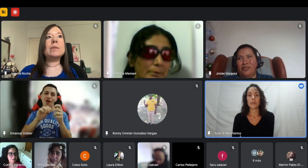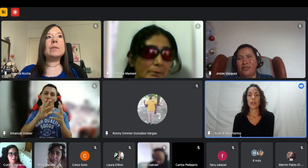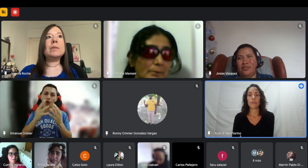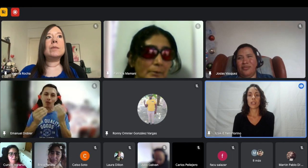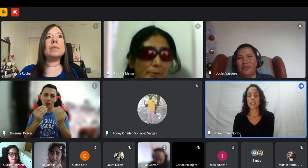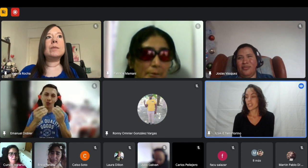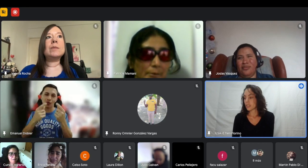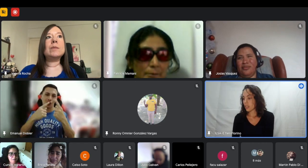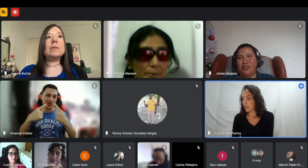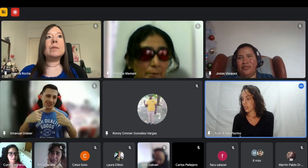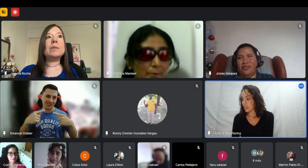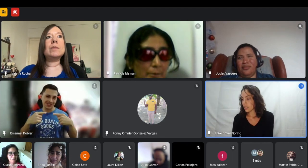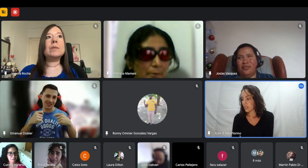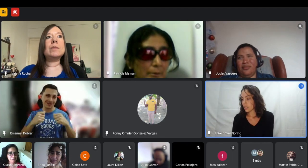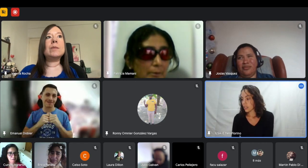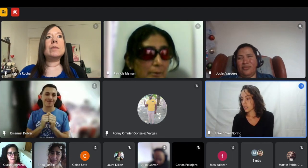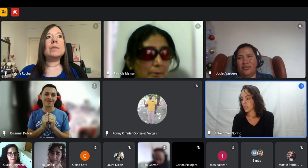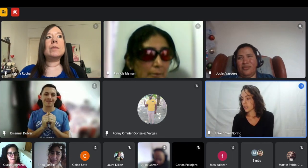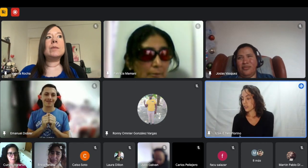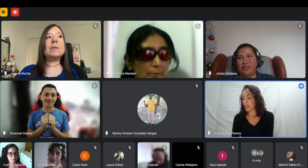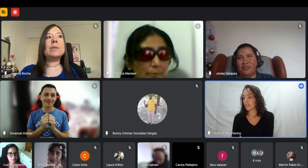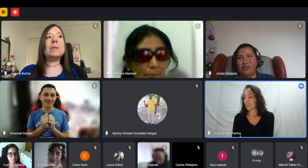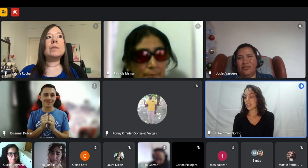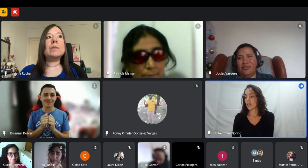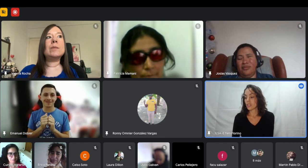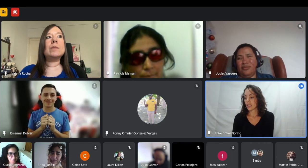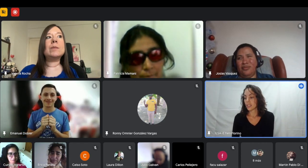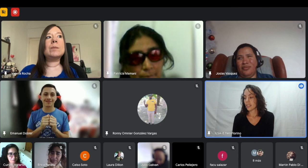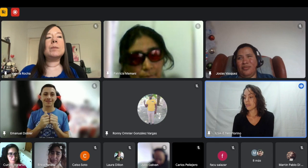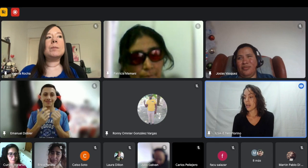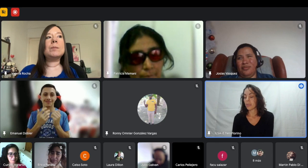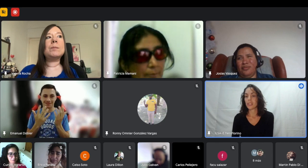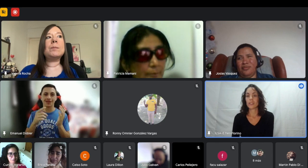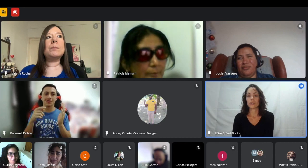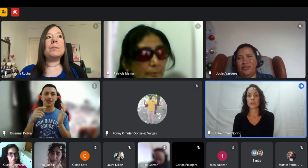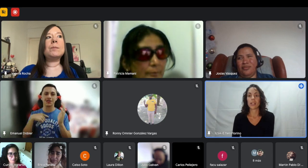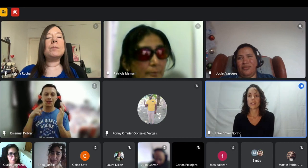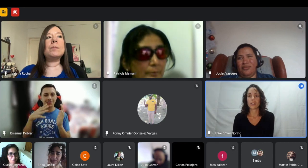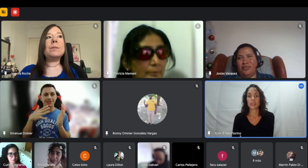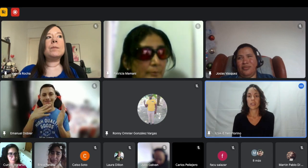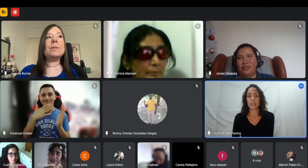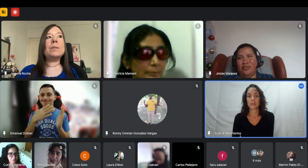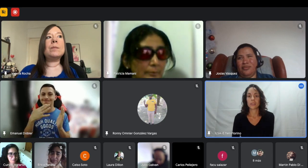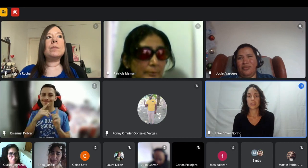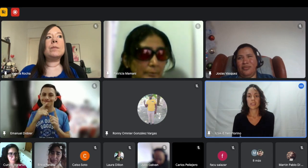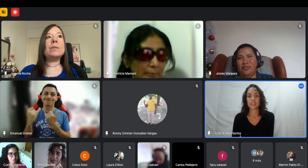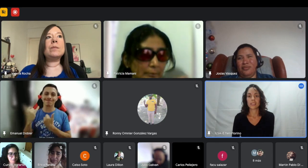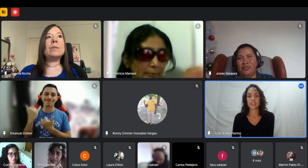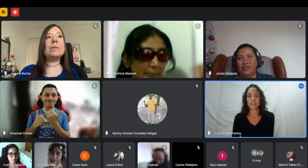el libro lo fue leyendo sobre las diferentes cosas que tenía y fue aprendiendo sobre eso